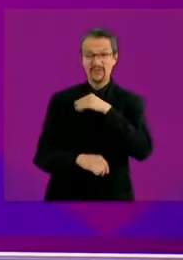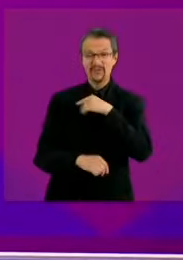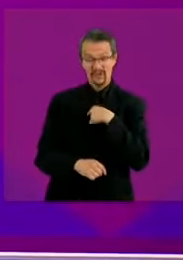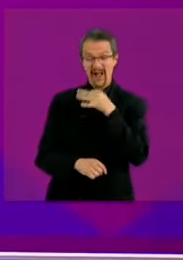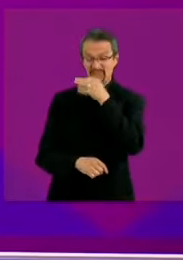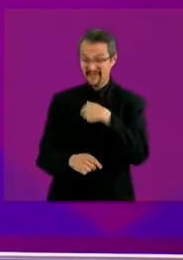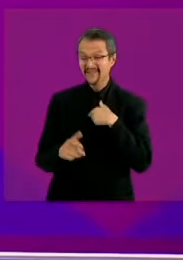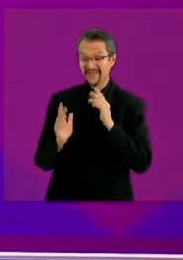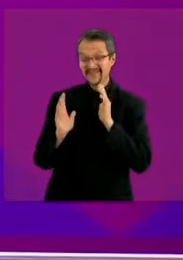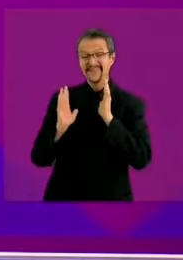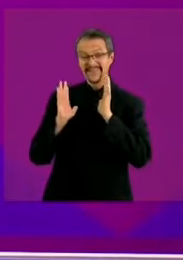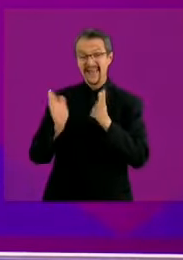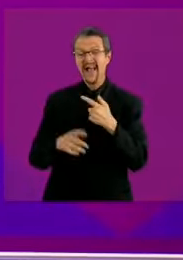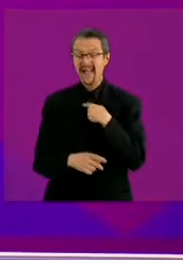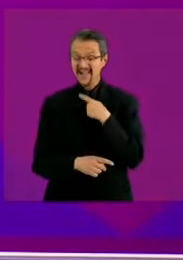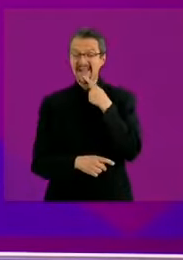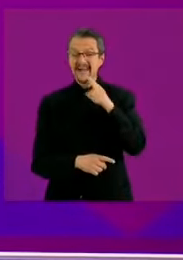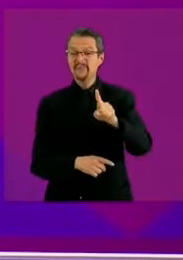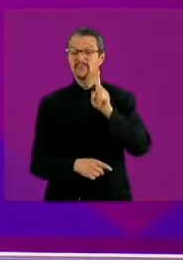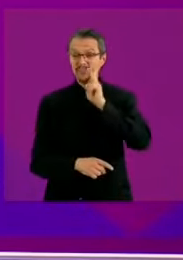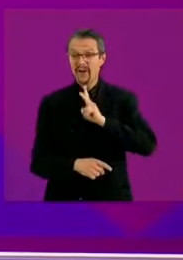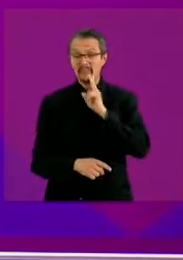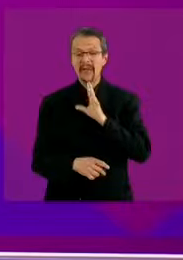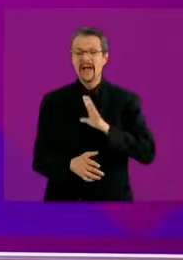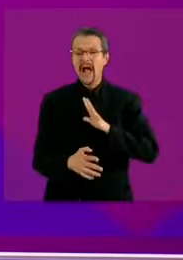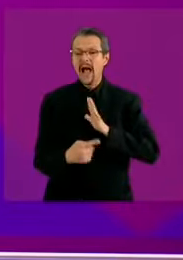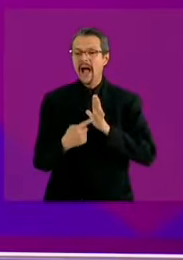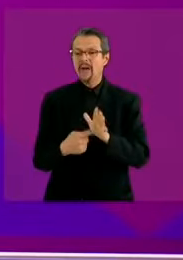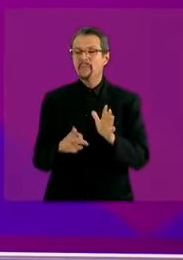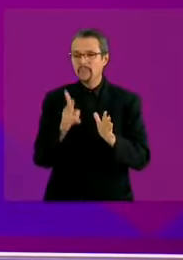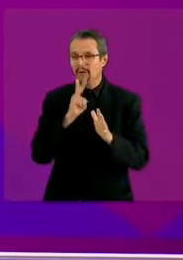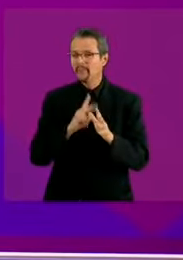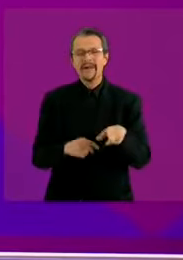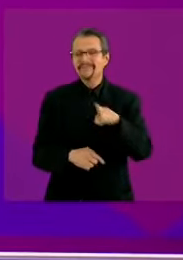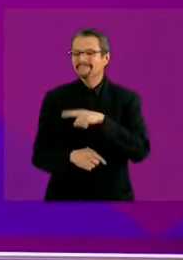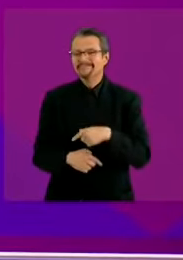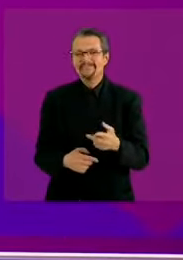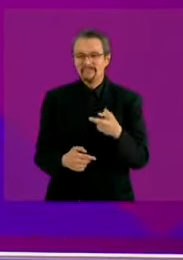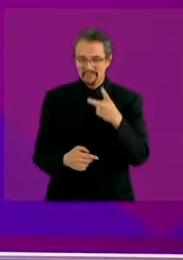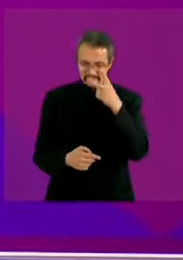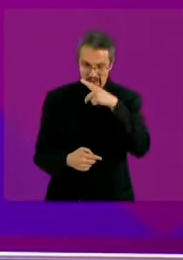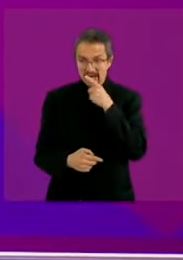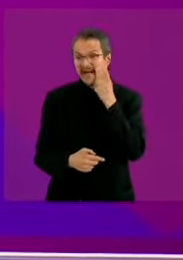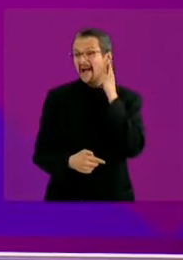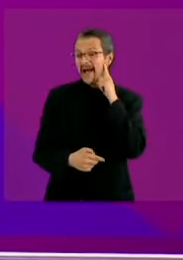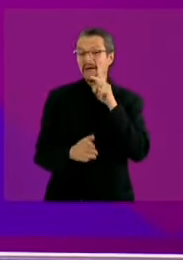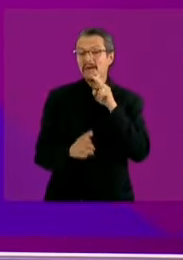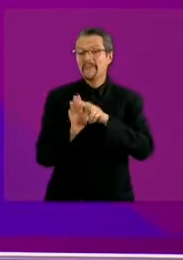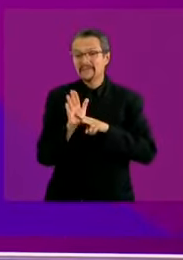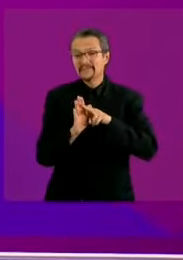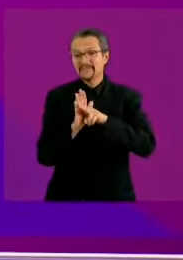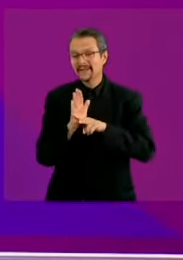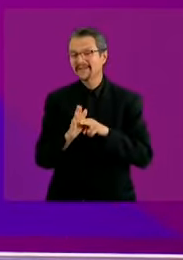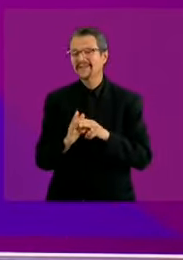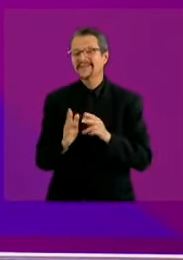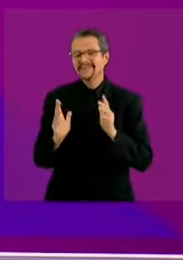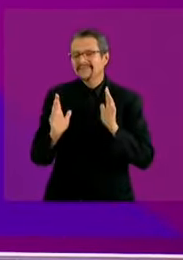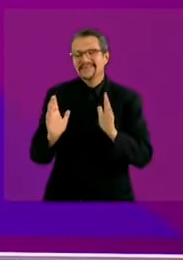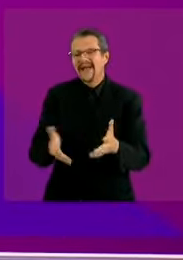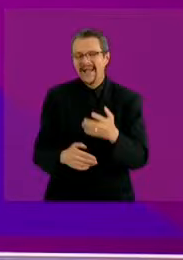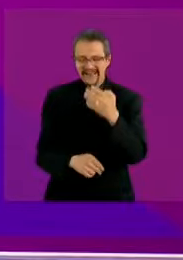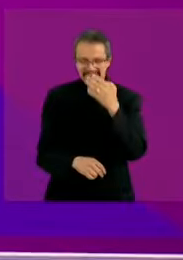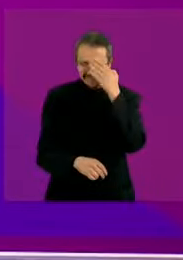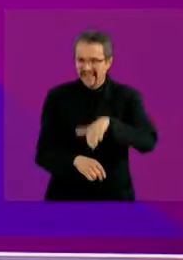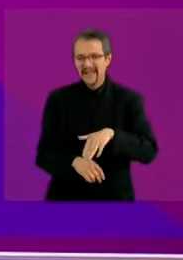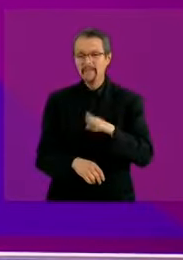denuncia con las pruebas. Todo México ha oído videos inmorales de que no importa que el balasto no cumpla con los